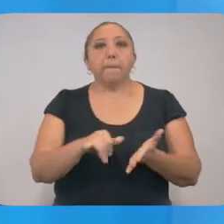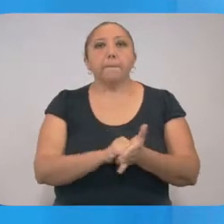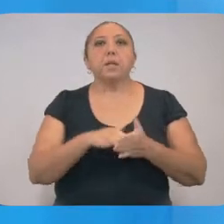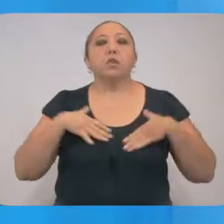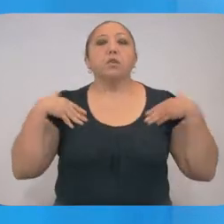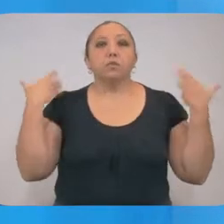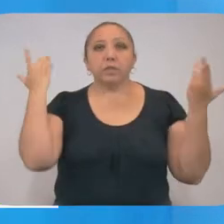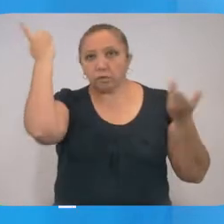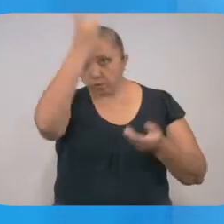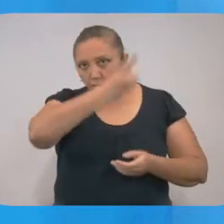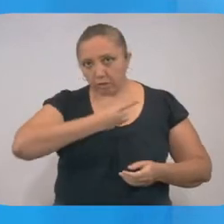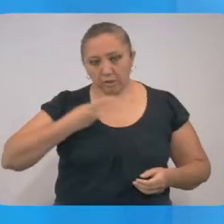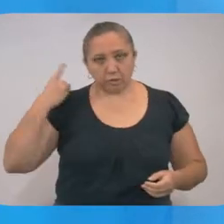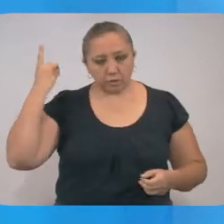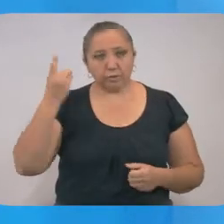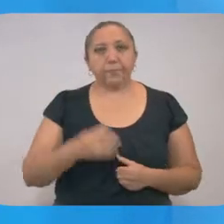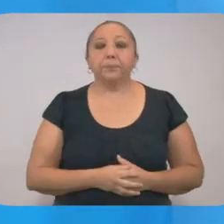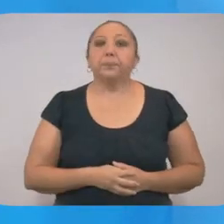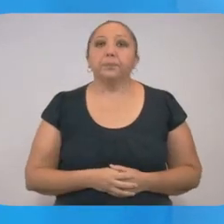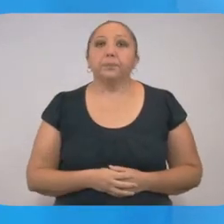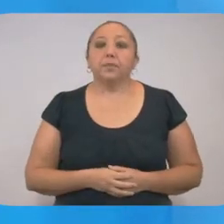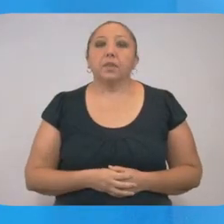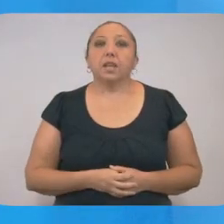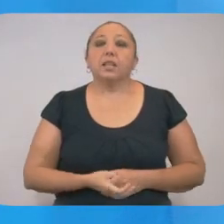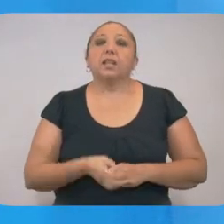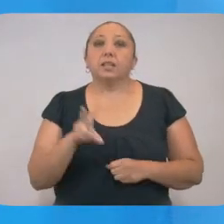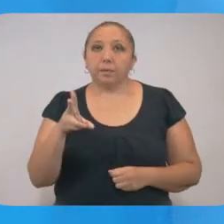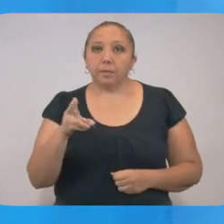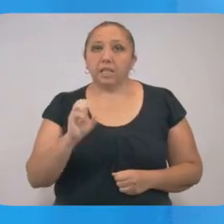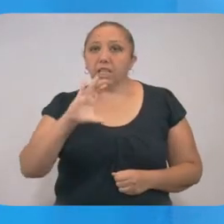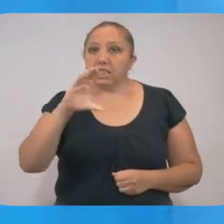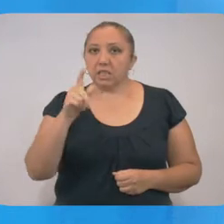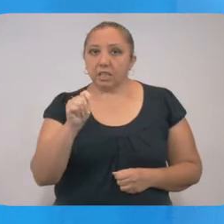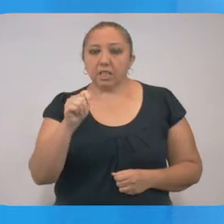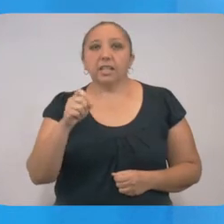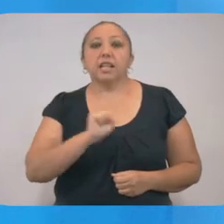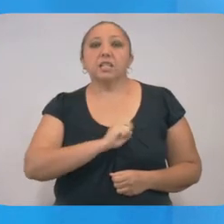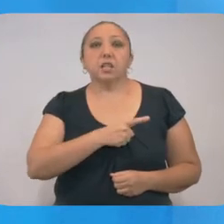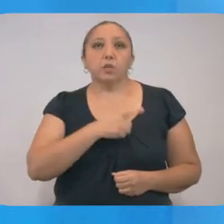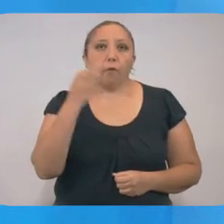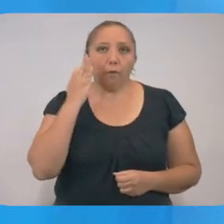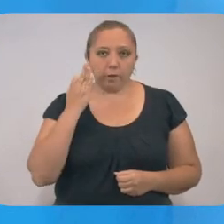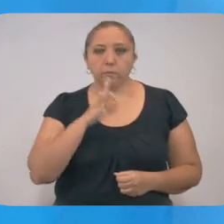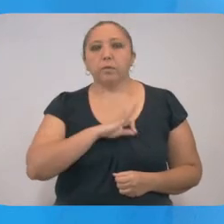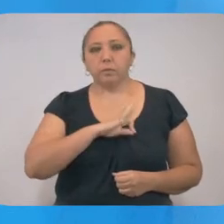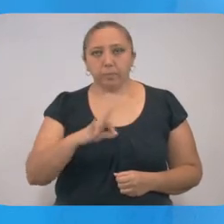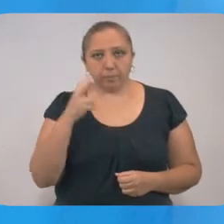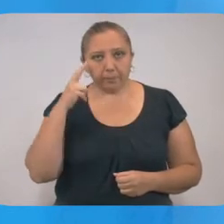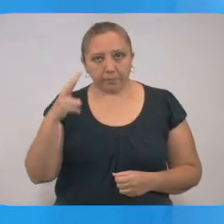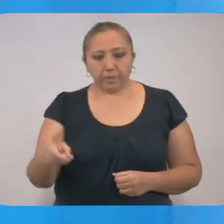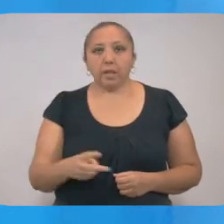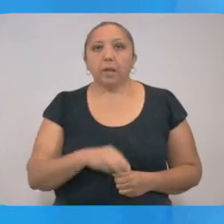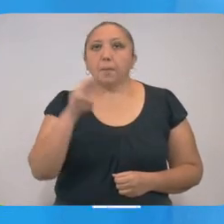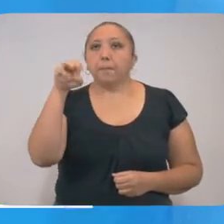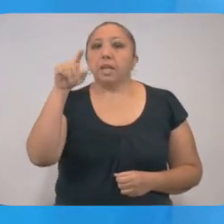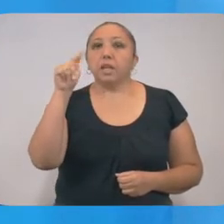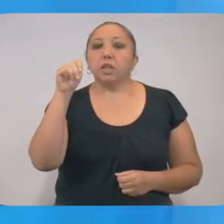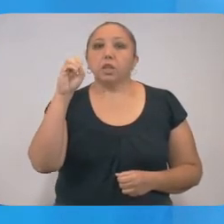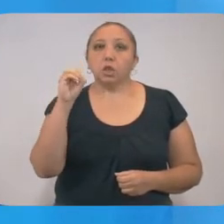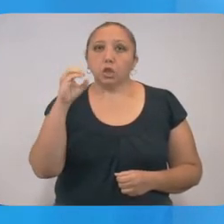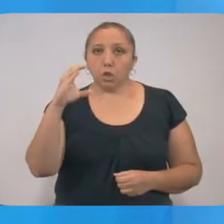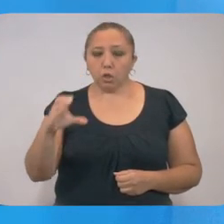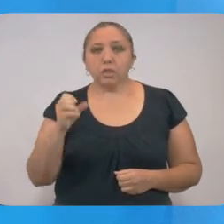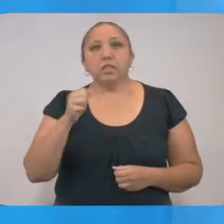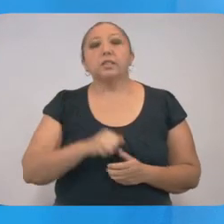offers a automated diagnosis. The health chat via the Facebook social The Meditoc app for